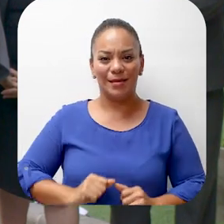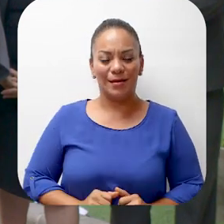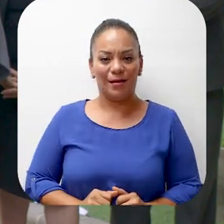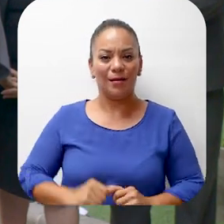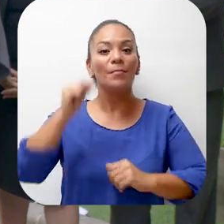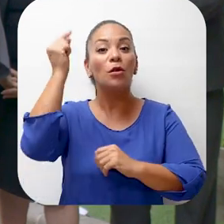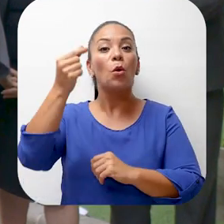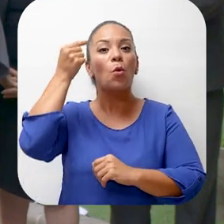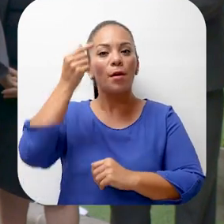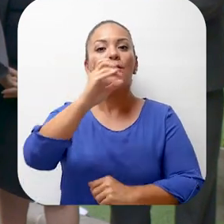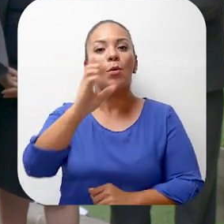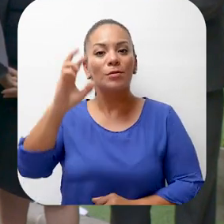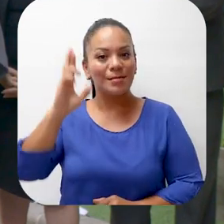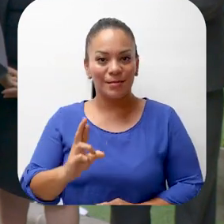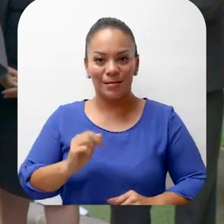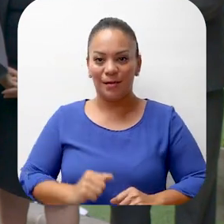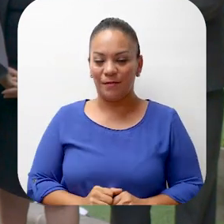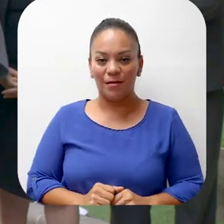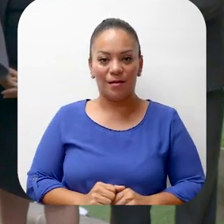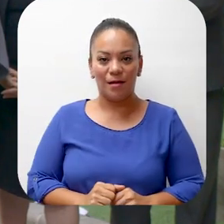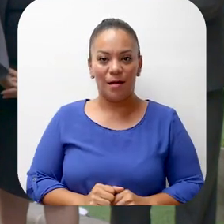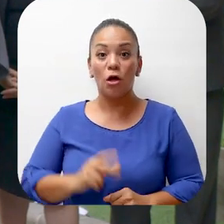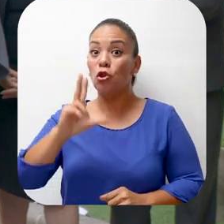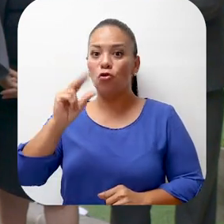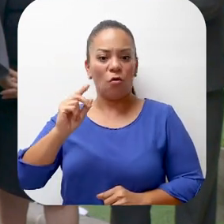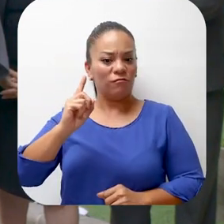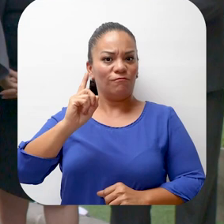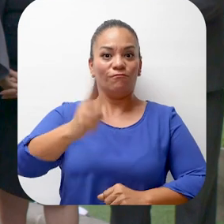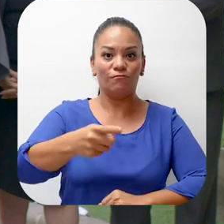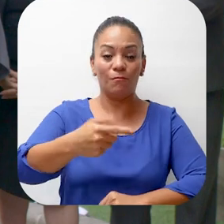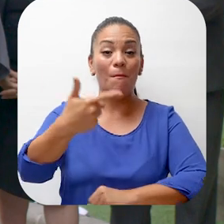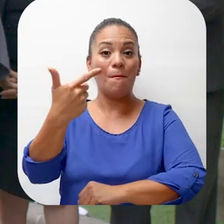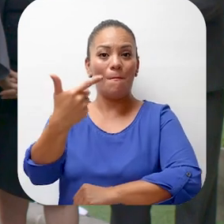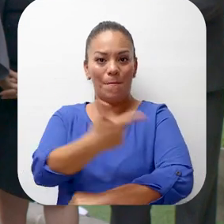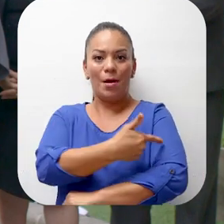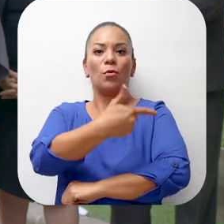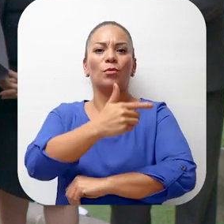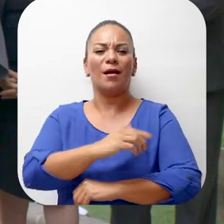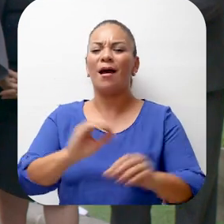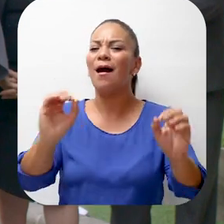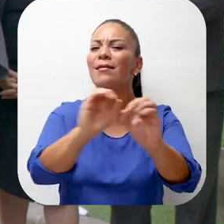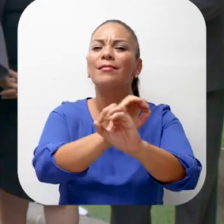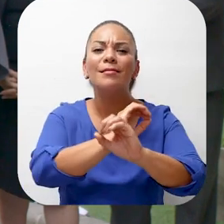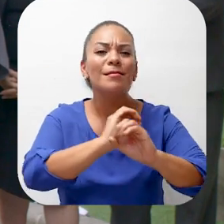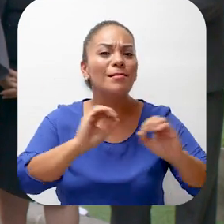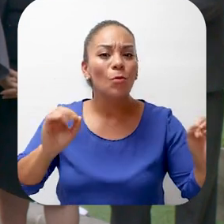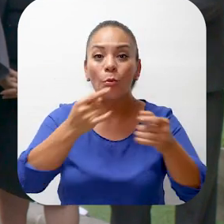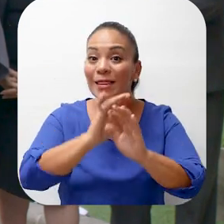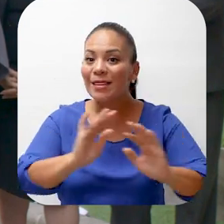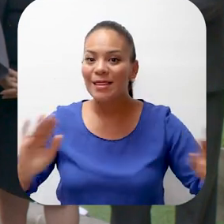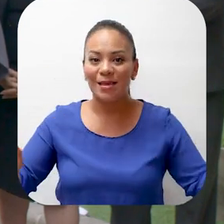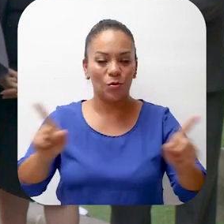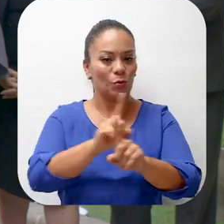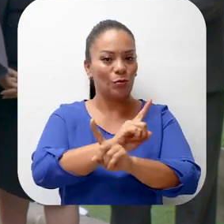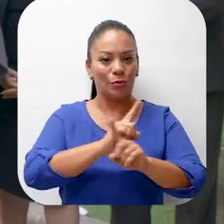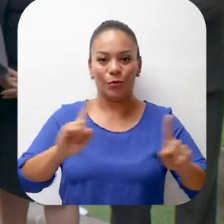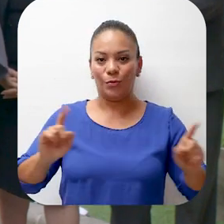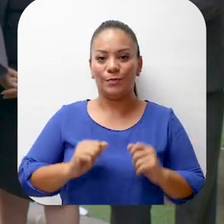Mentira. El gobierno de la república no va a vacunar forzadamente a ningún